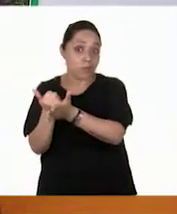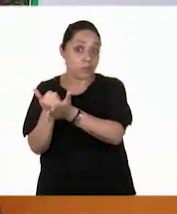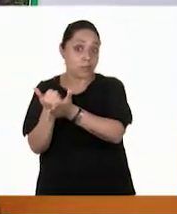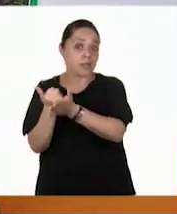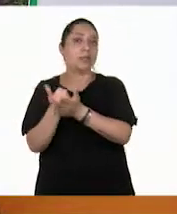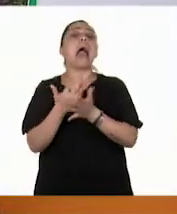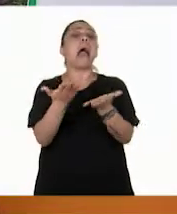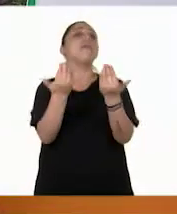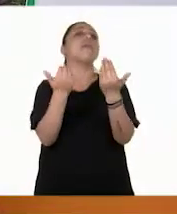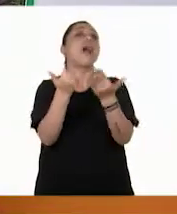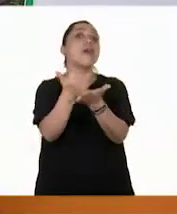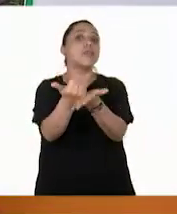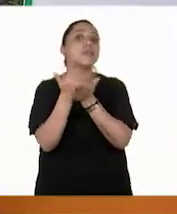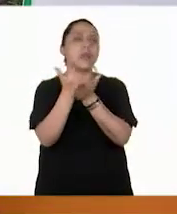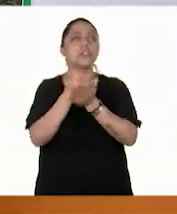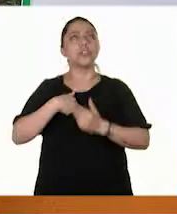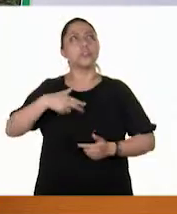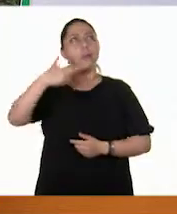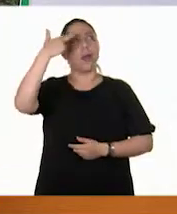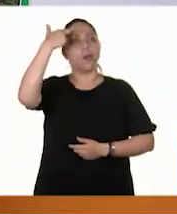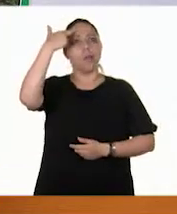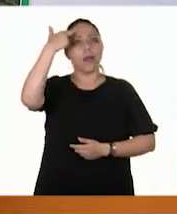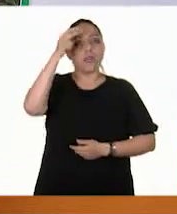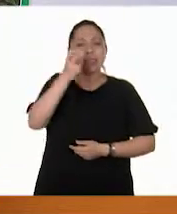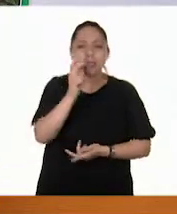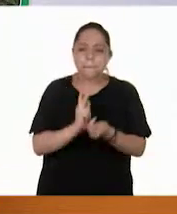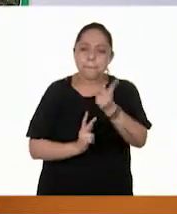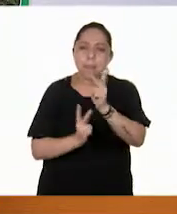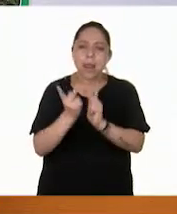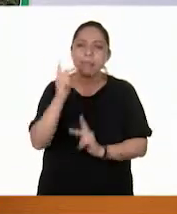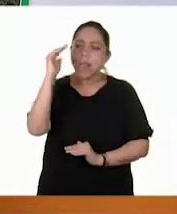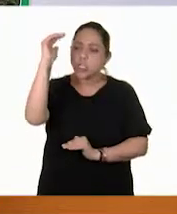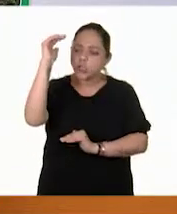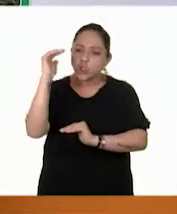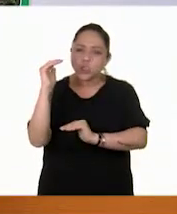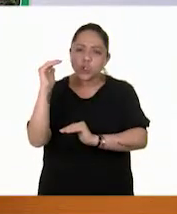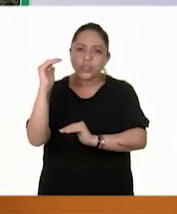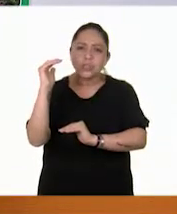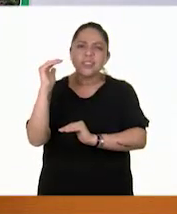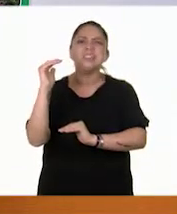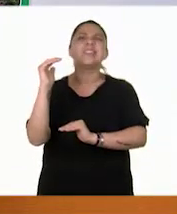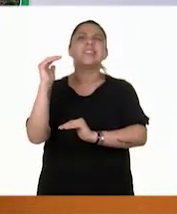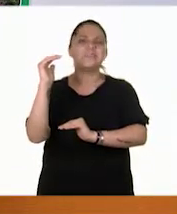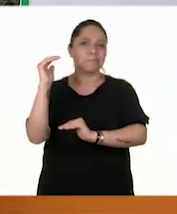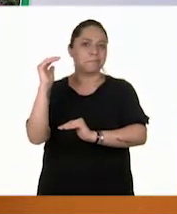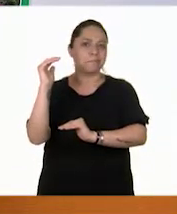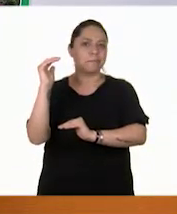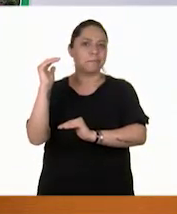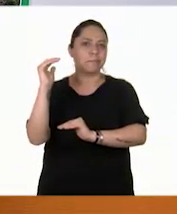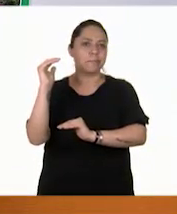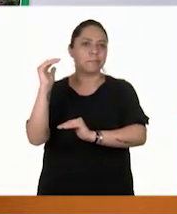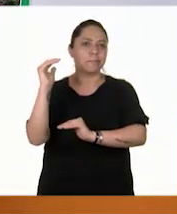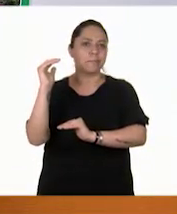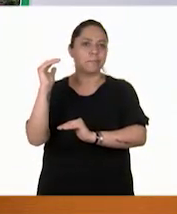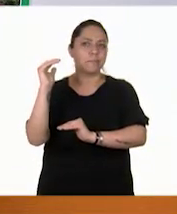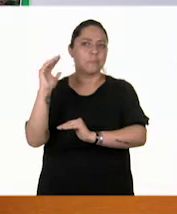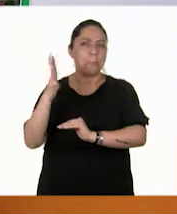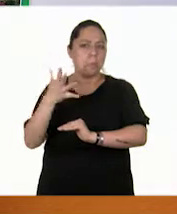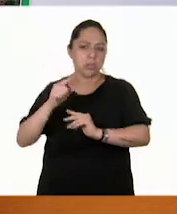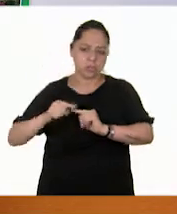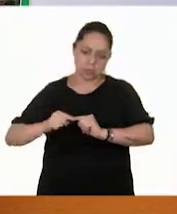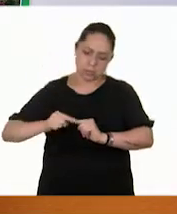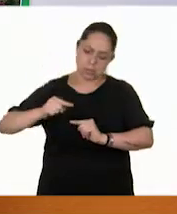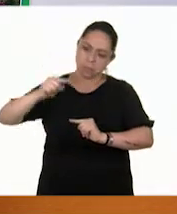venga, ayúdenme. Yo me acuerdo que tenían... Muy bien. A ver, los arbustos pueden llegar a medir